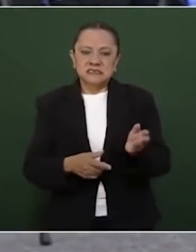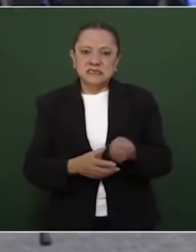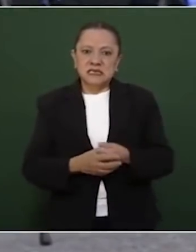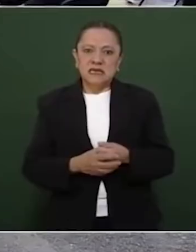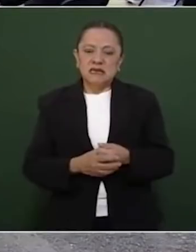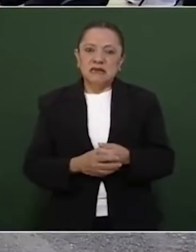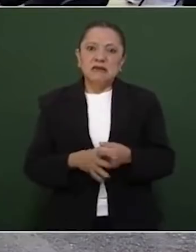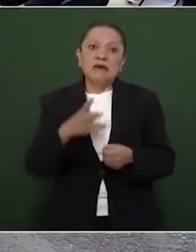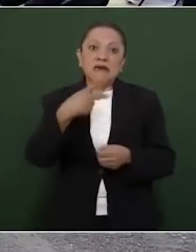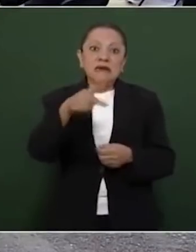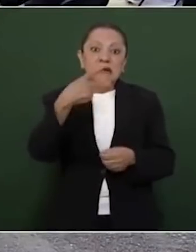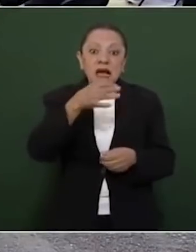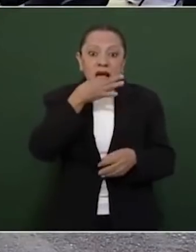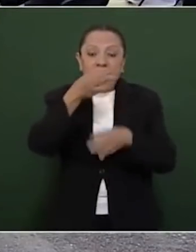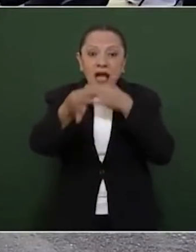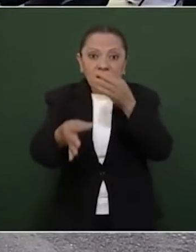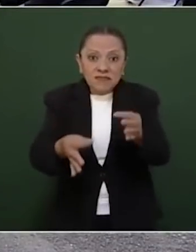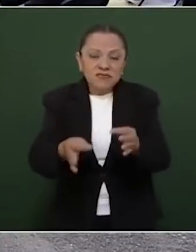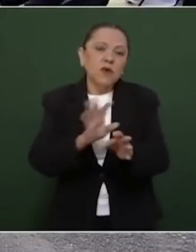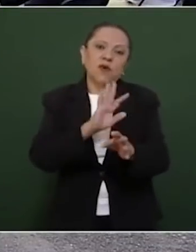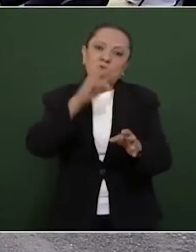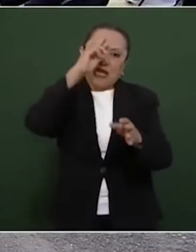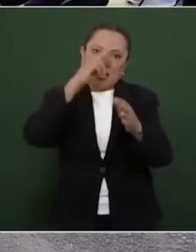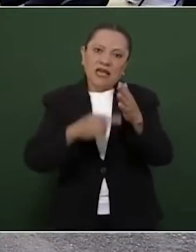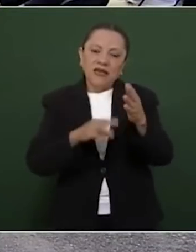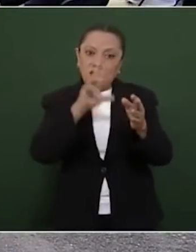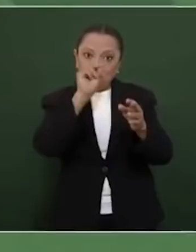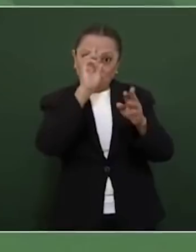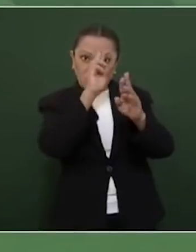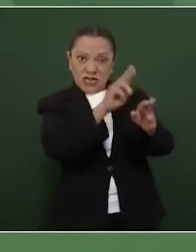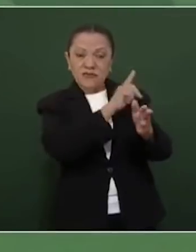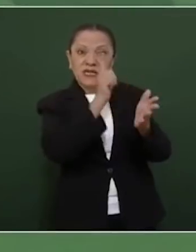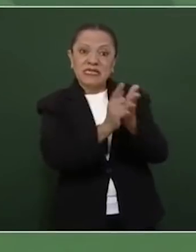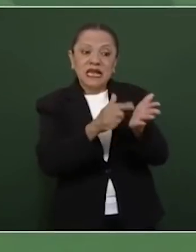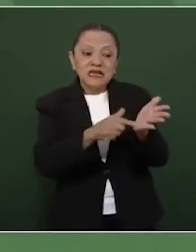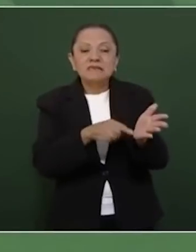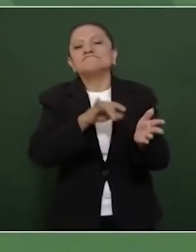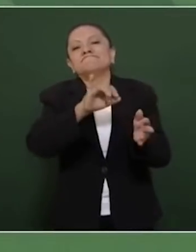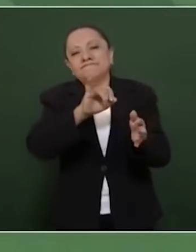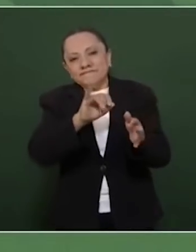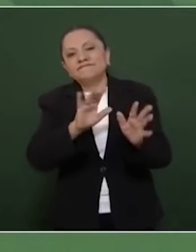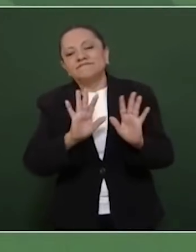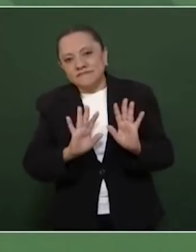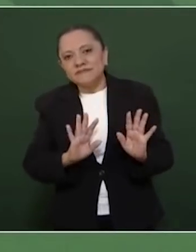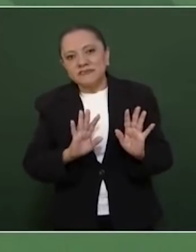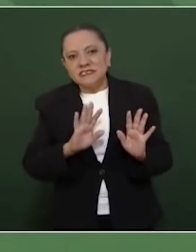tratan ahí? Sí, la ley del Banco de México,